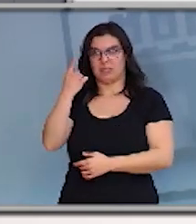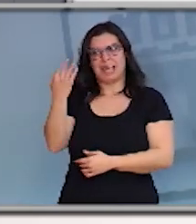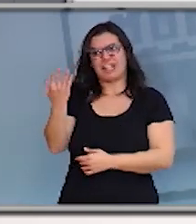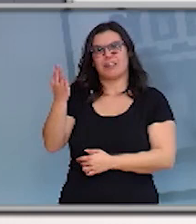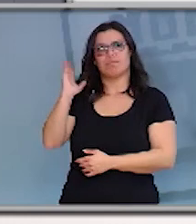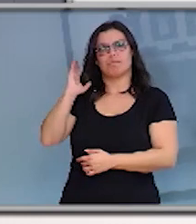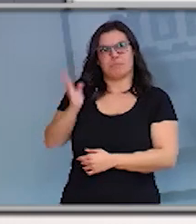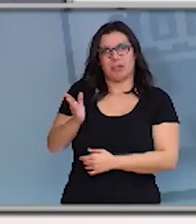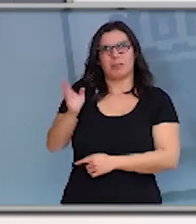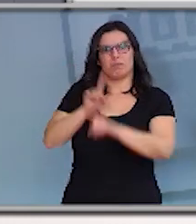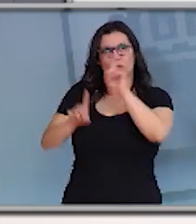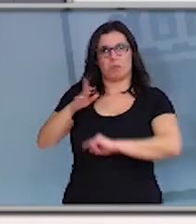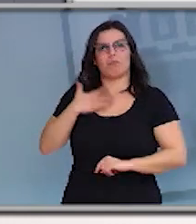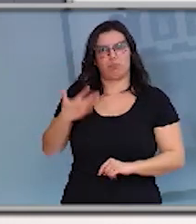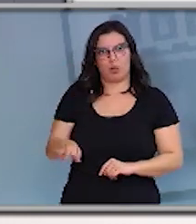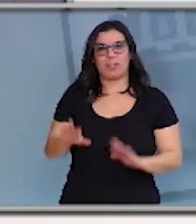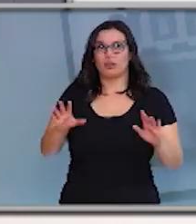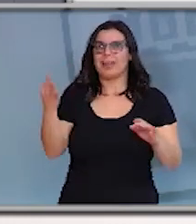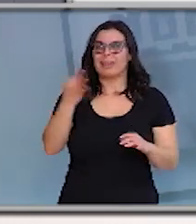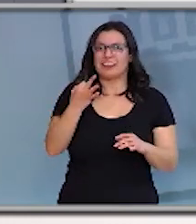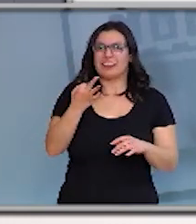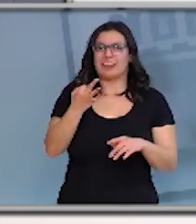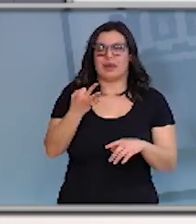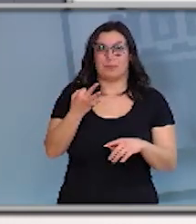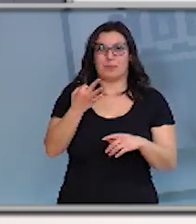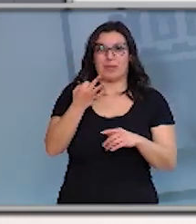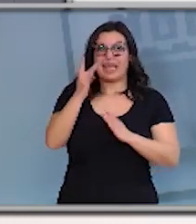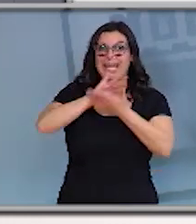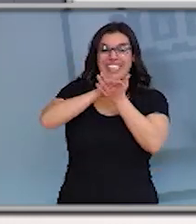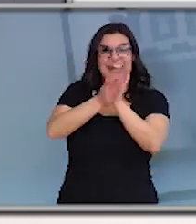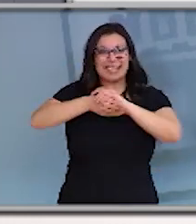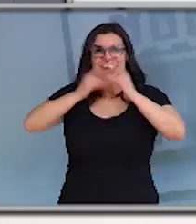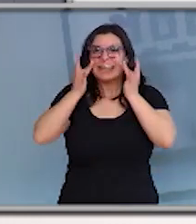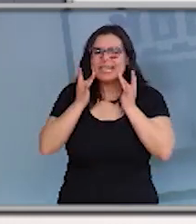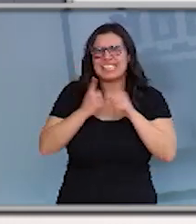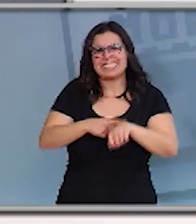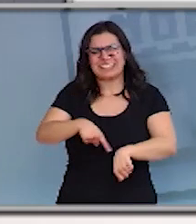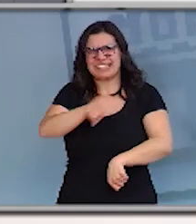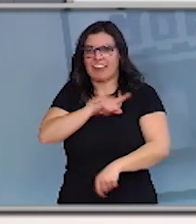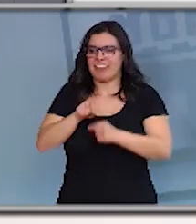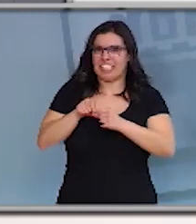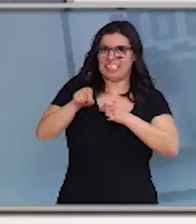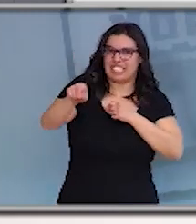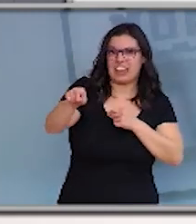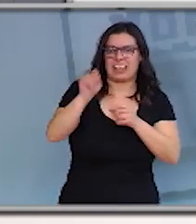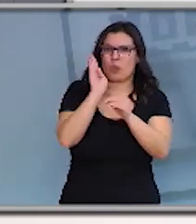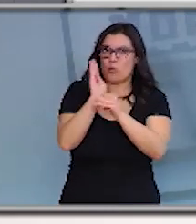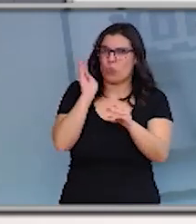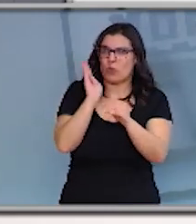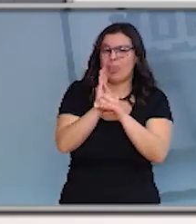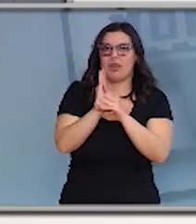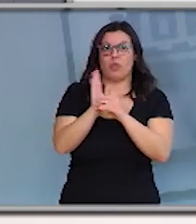podemos tener problemas. Por lo tanto, hay que extremar las medidas de higiene, las medidas de distancia y de cuidado